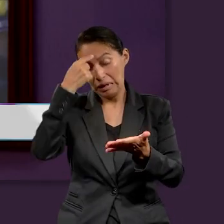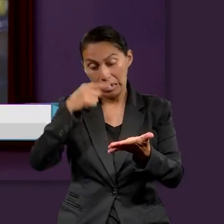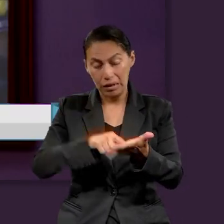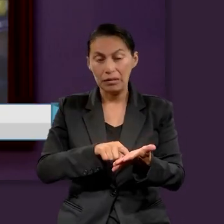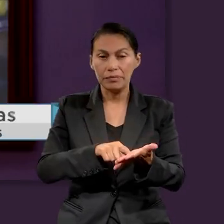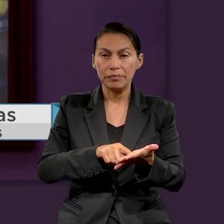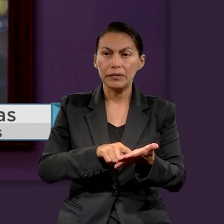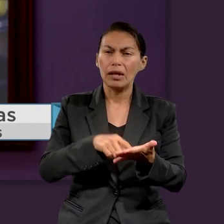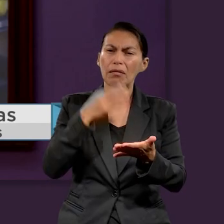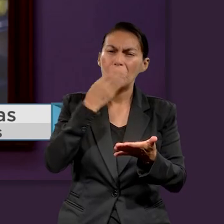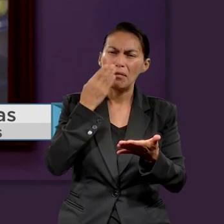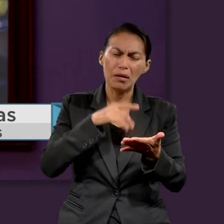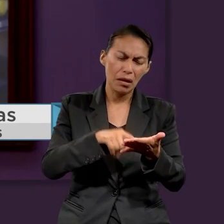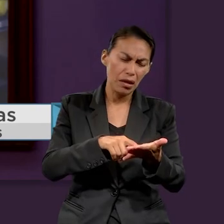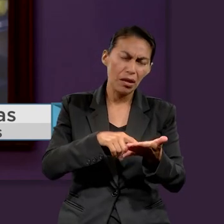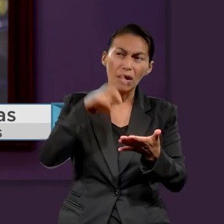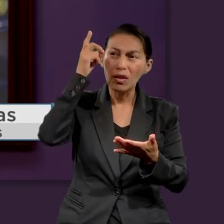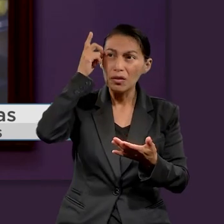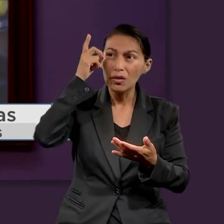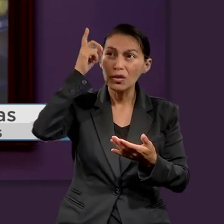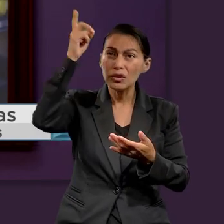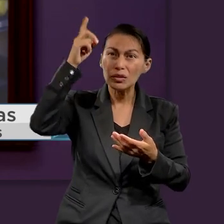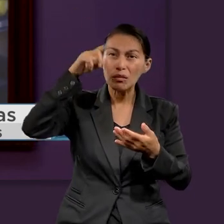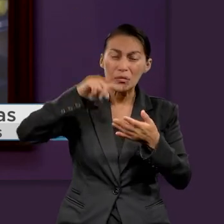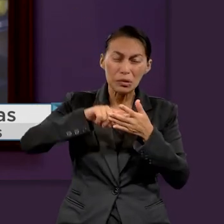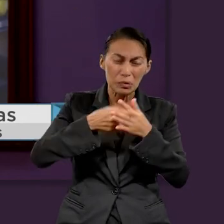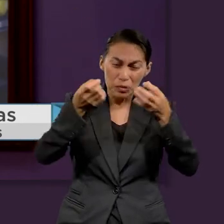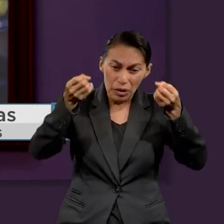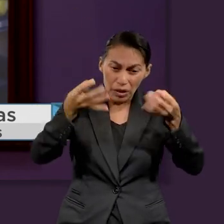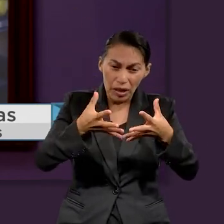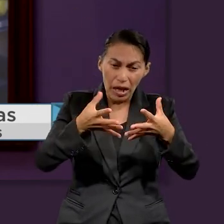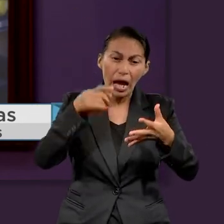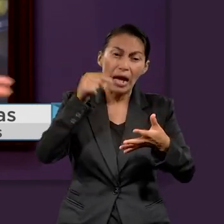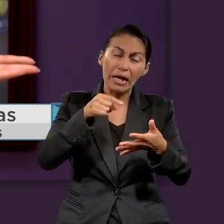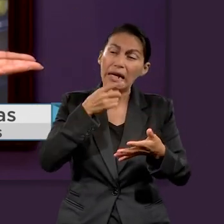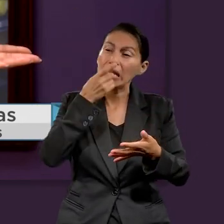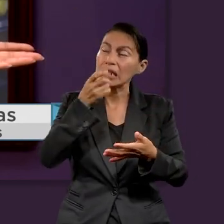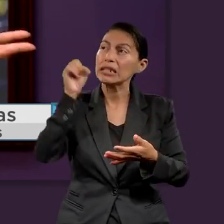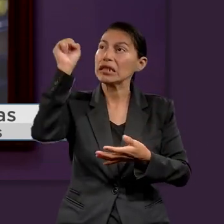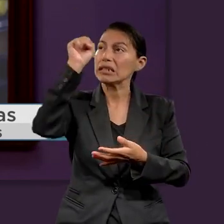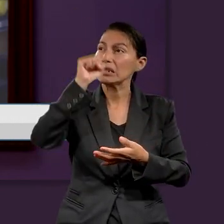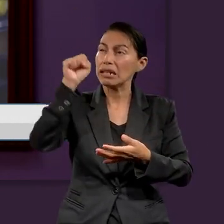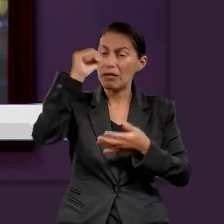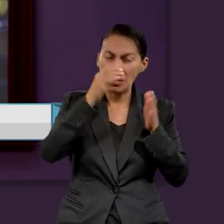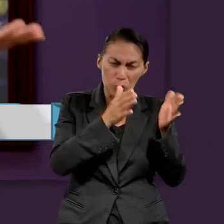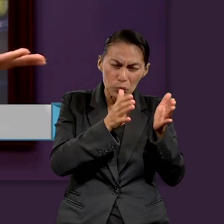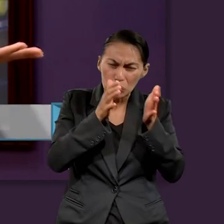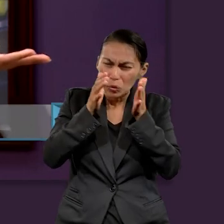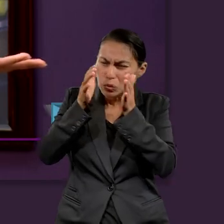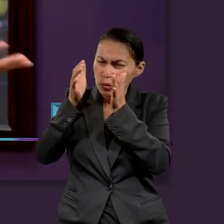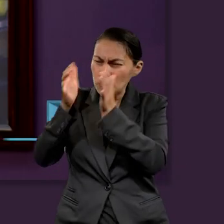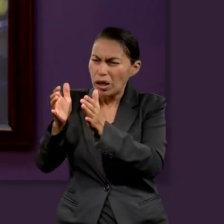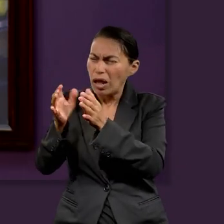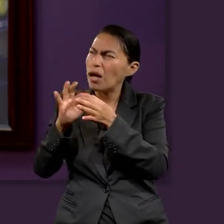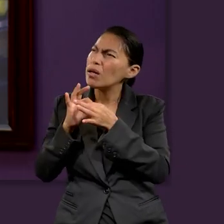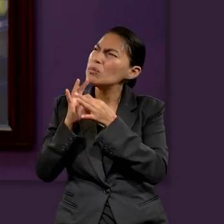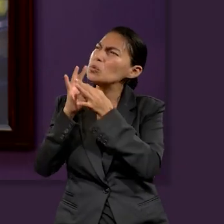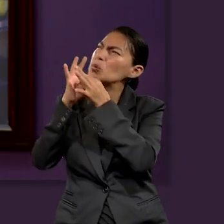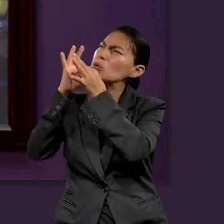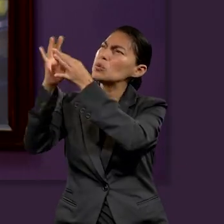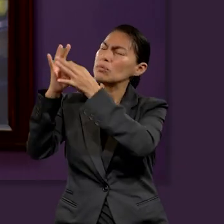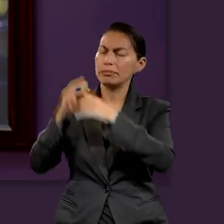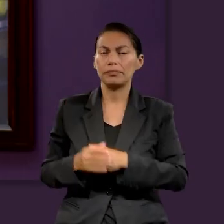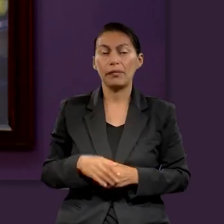principio, en la creación, Dios instituye que la observancia iba a ser la observancia del sábado. Y es